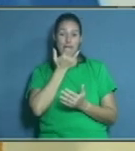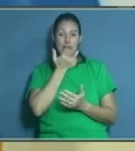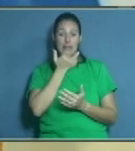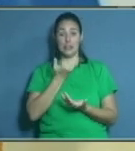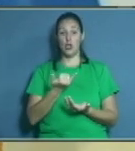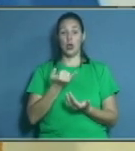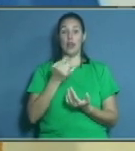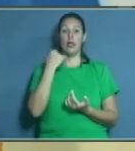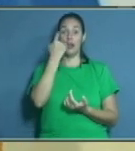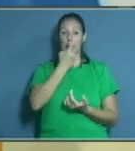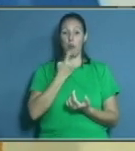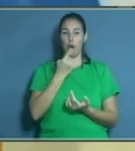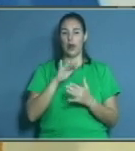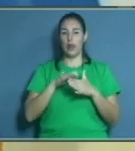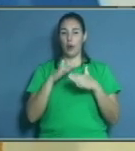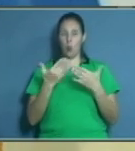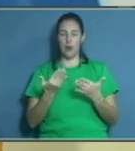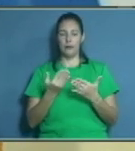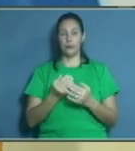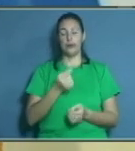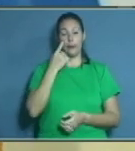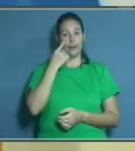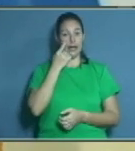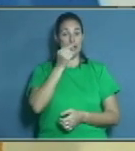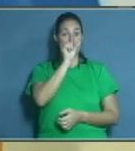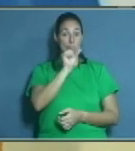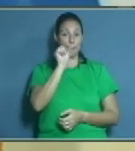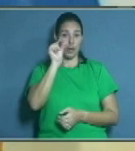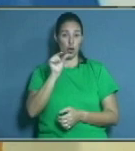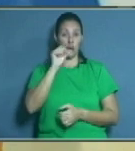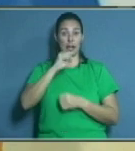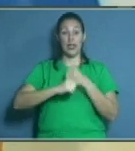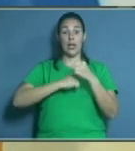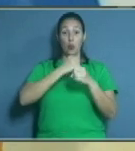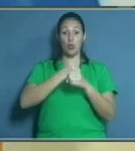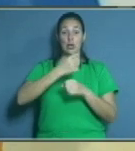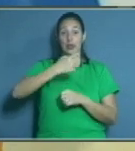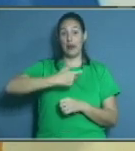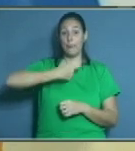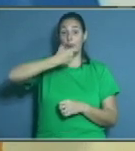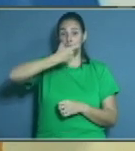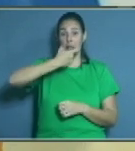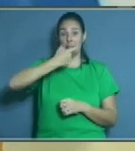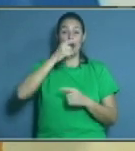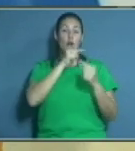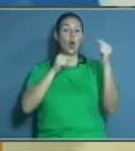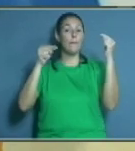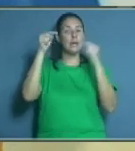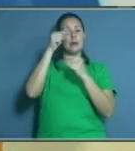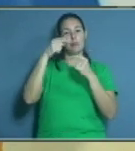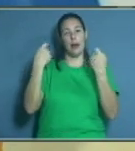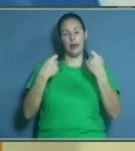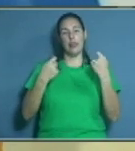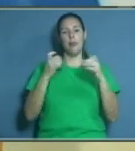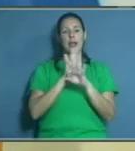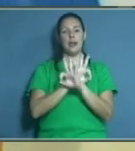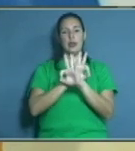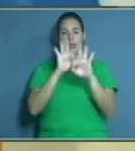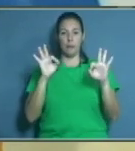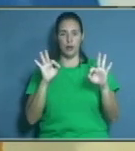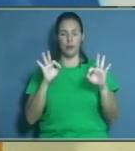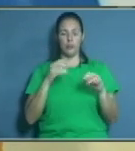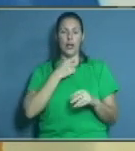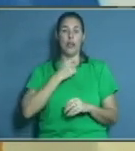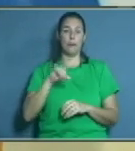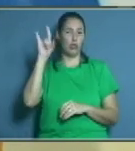bucal. El paciente portador de prótesis dental tiene que hienizar con la frecuencia requerida, es decir, después del des